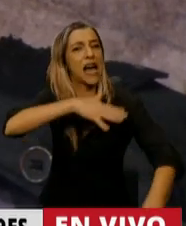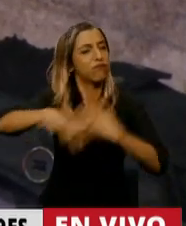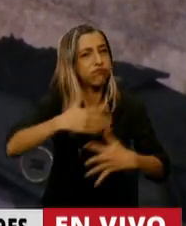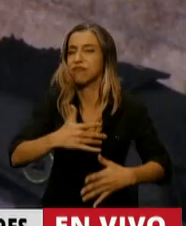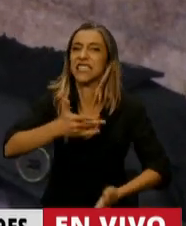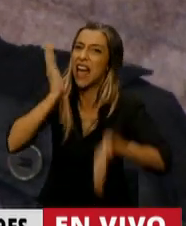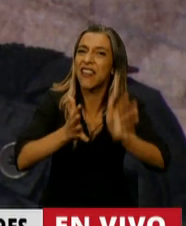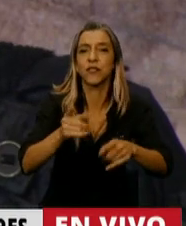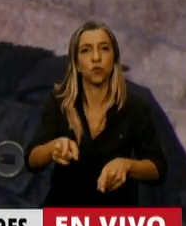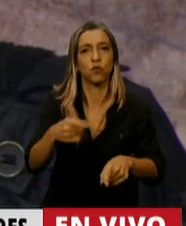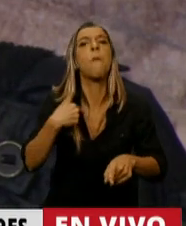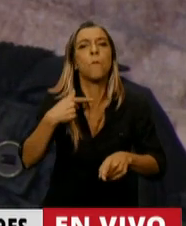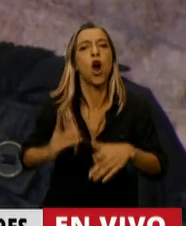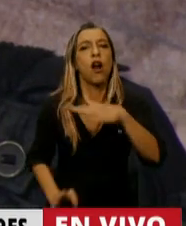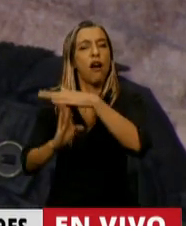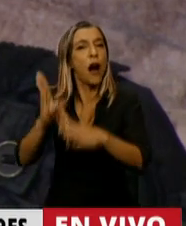Berni van a realizar.